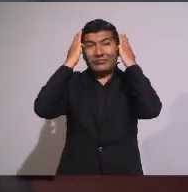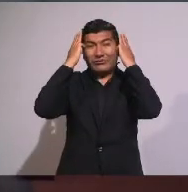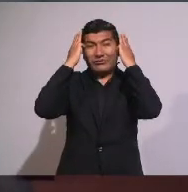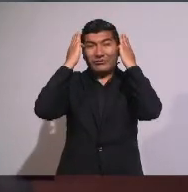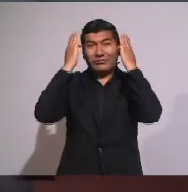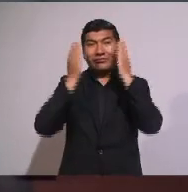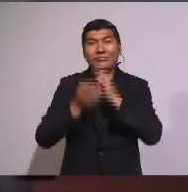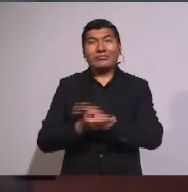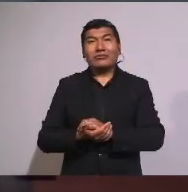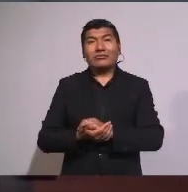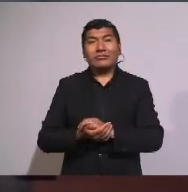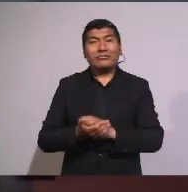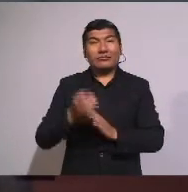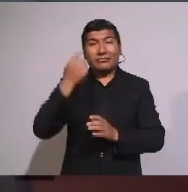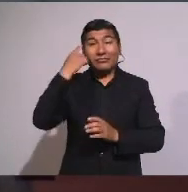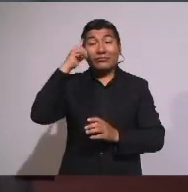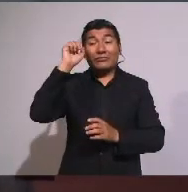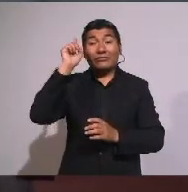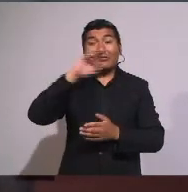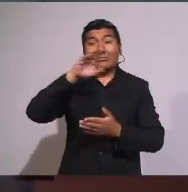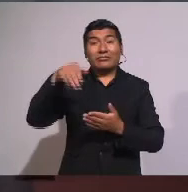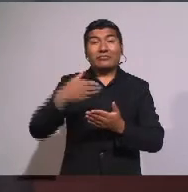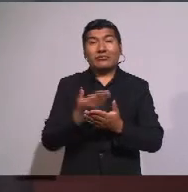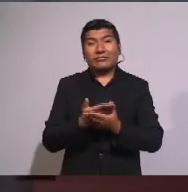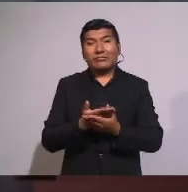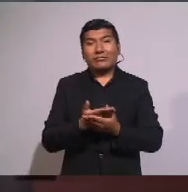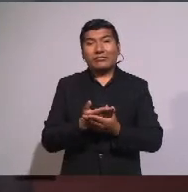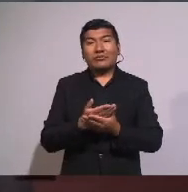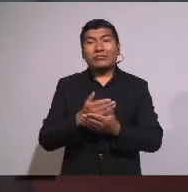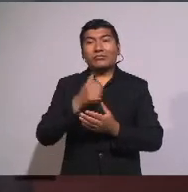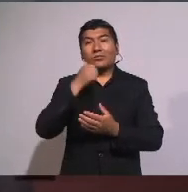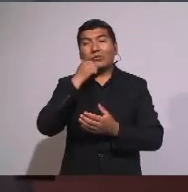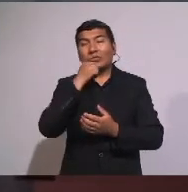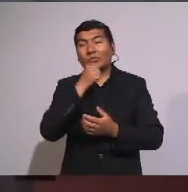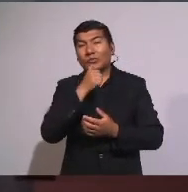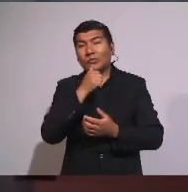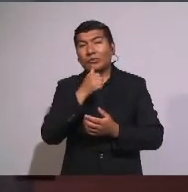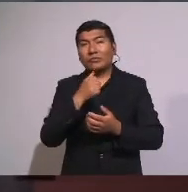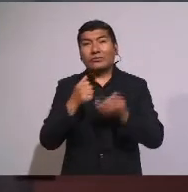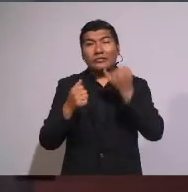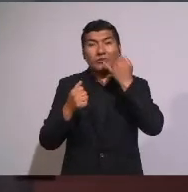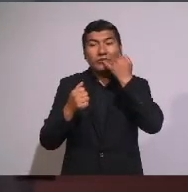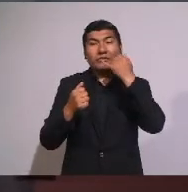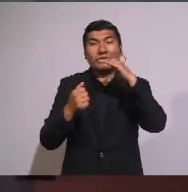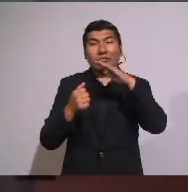Todos Mujeres Niños